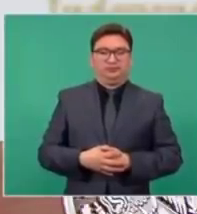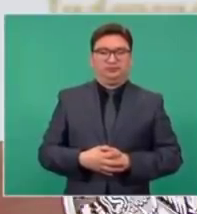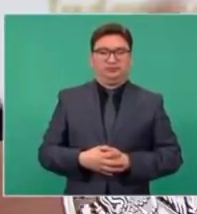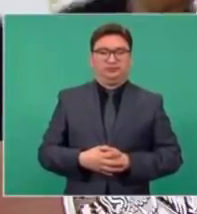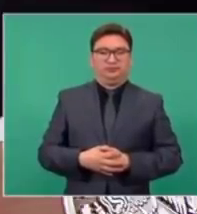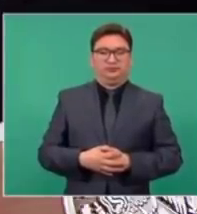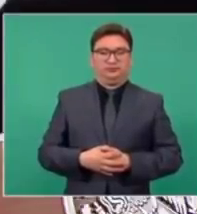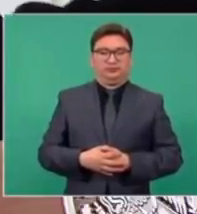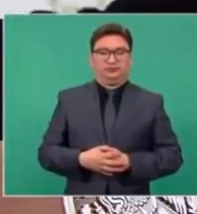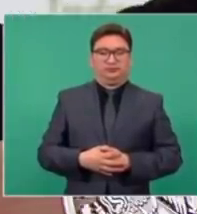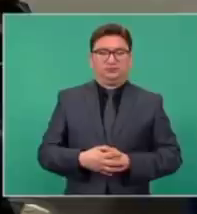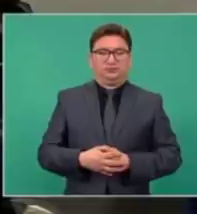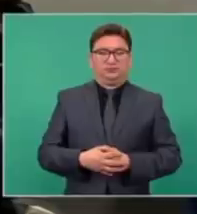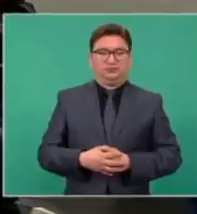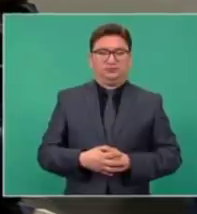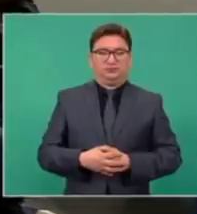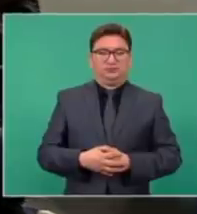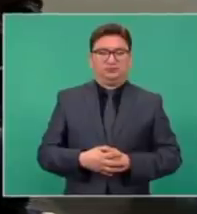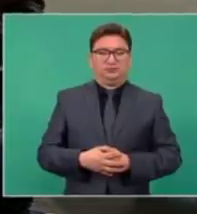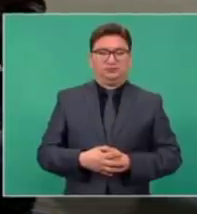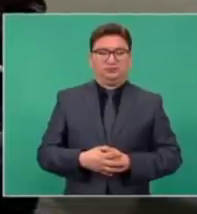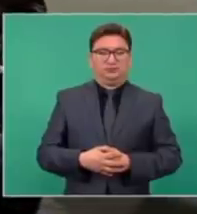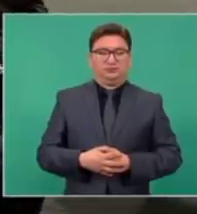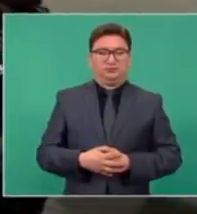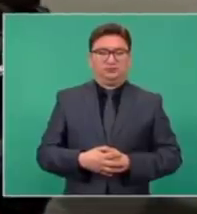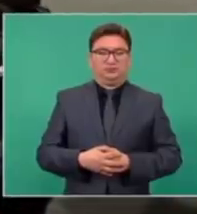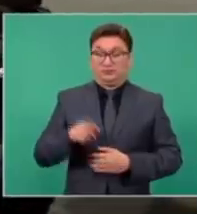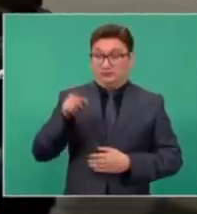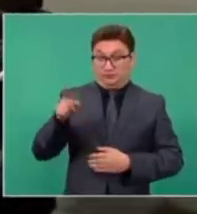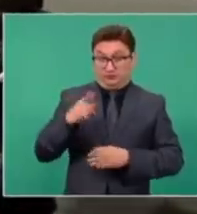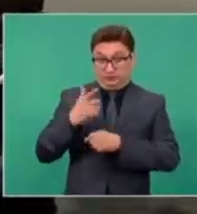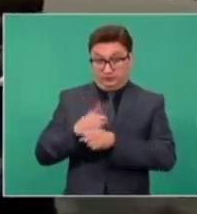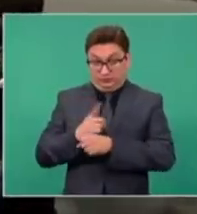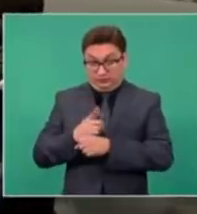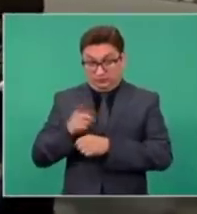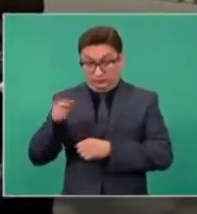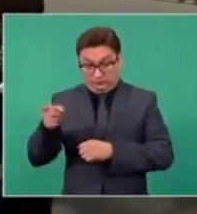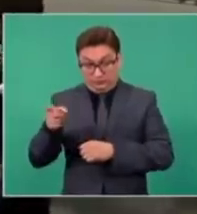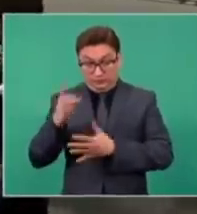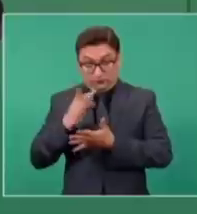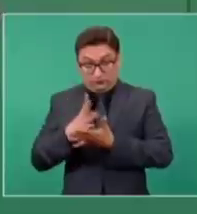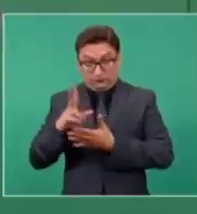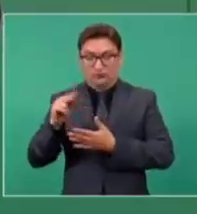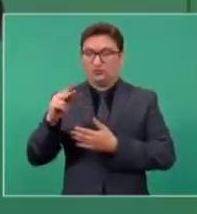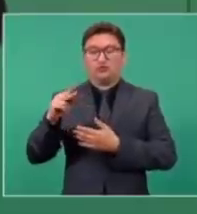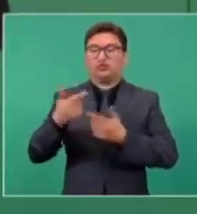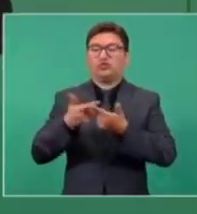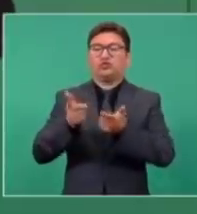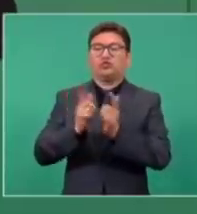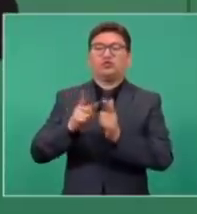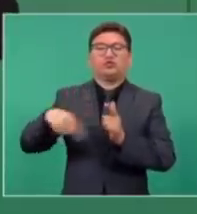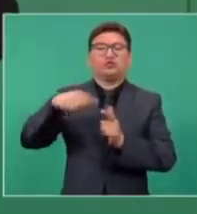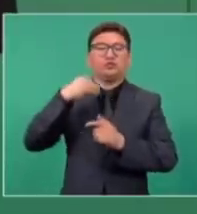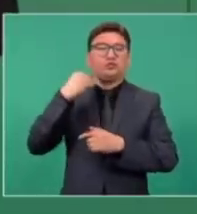Pero no es el licenciado Crill, son las barras de abogados